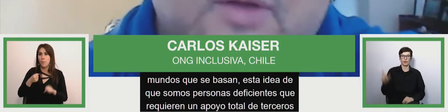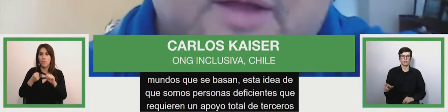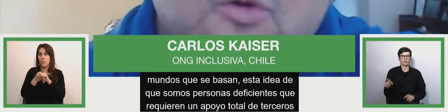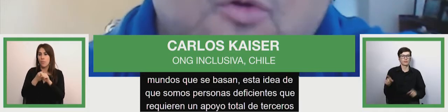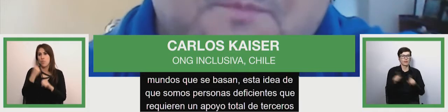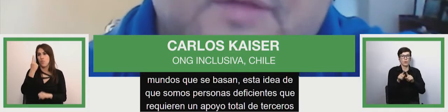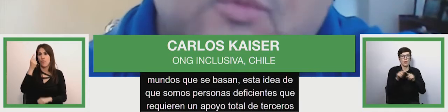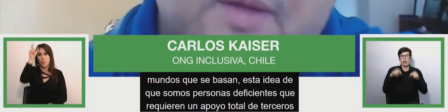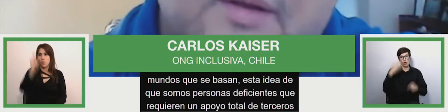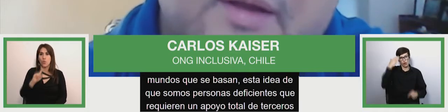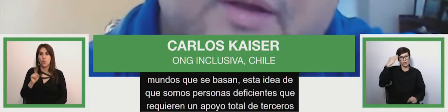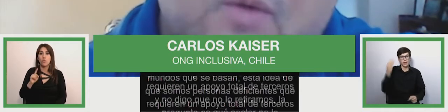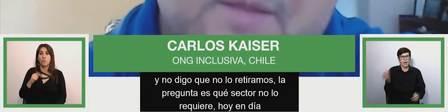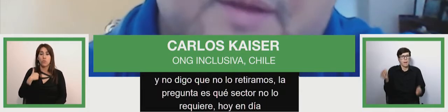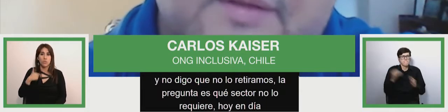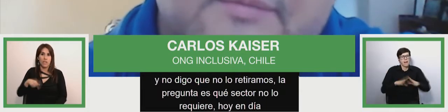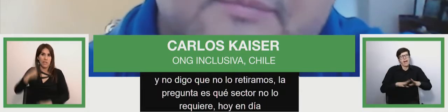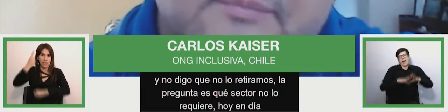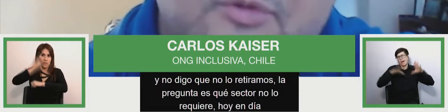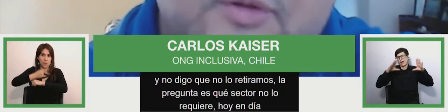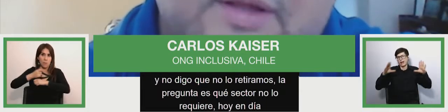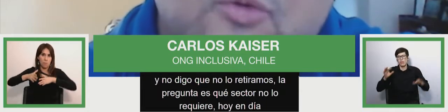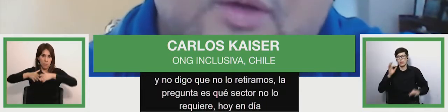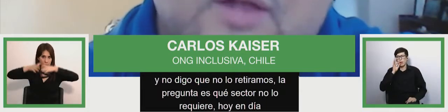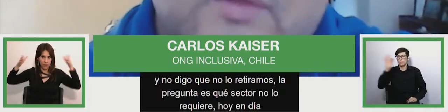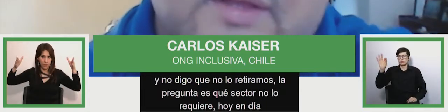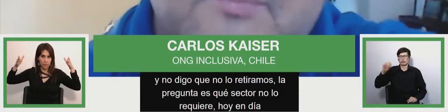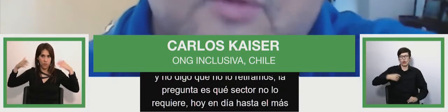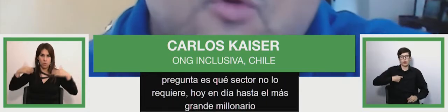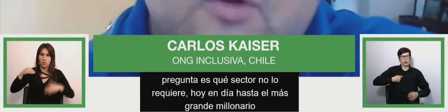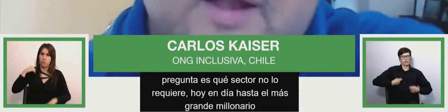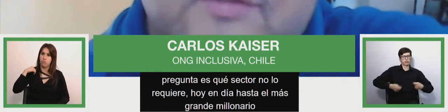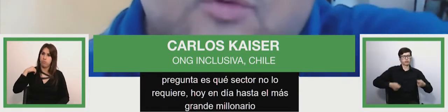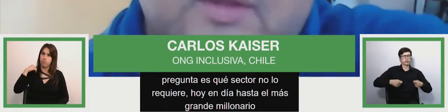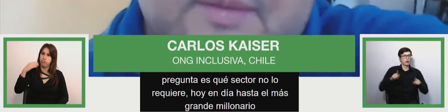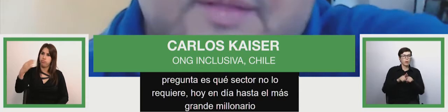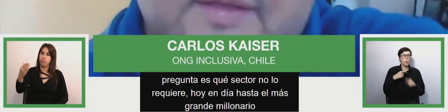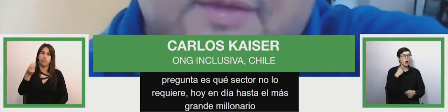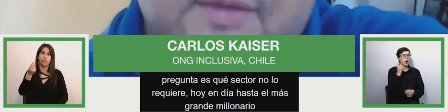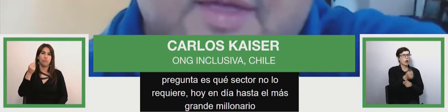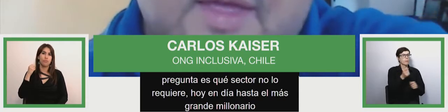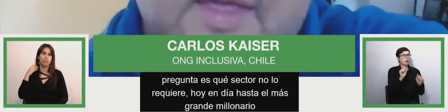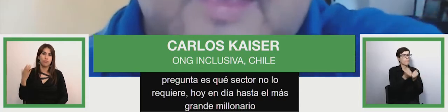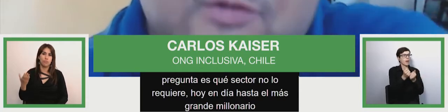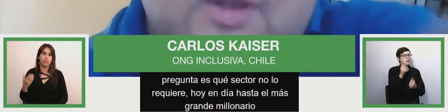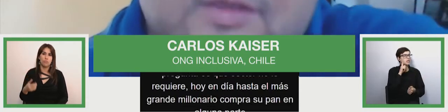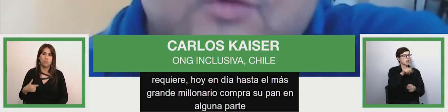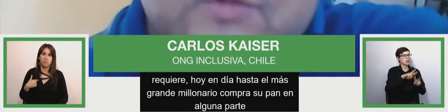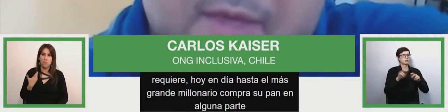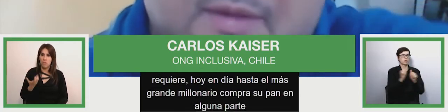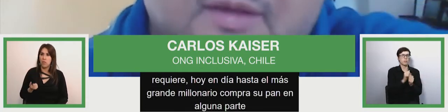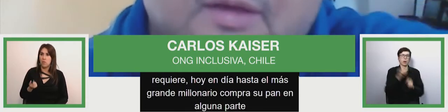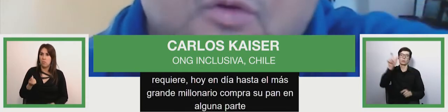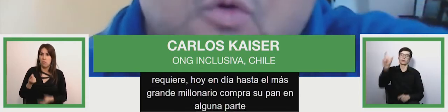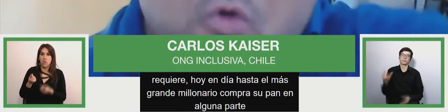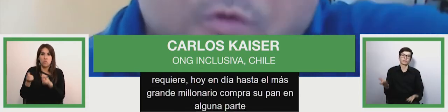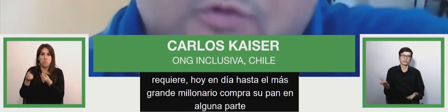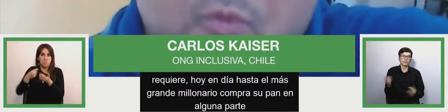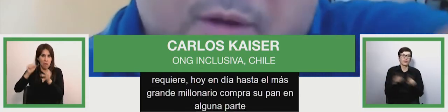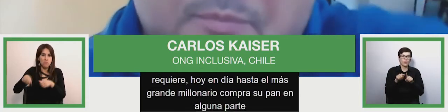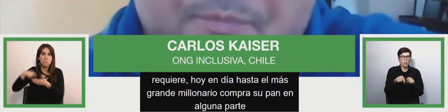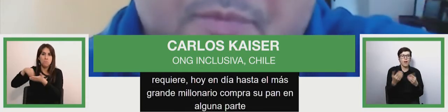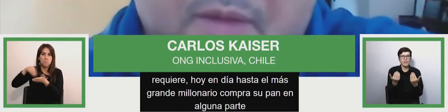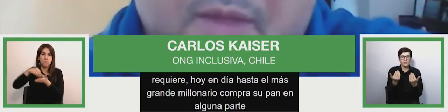millonario compra su pan en alguna parte por lo tanto hay algún tipo de correlación y dependencia y eso es la sociedad co